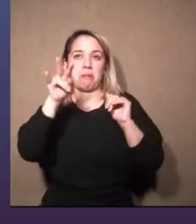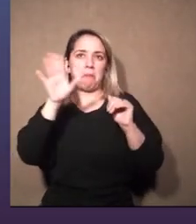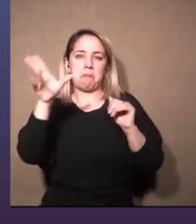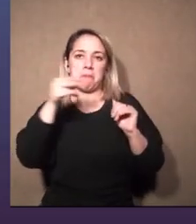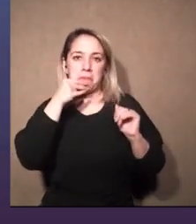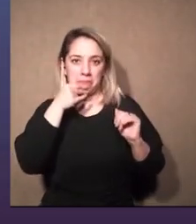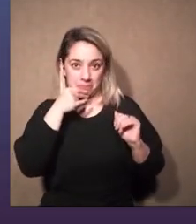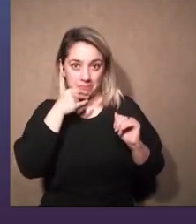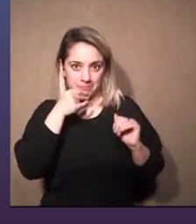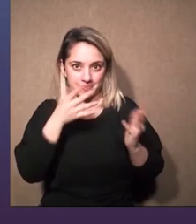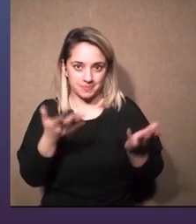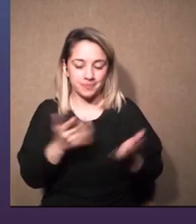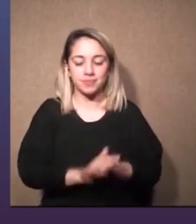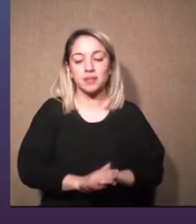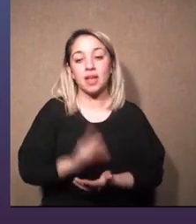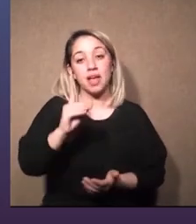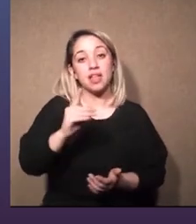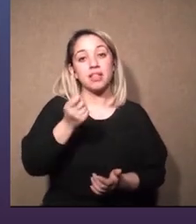David